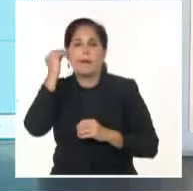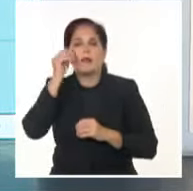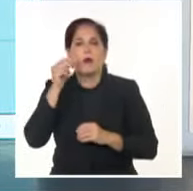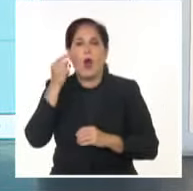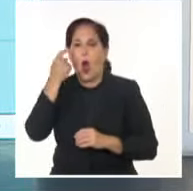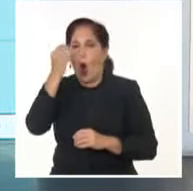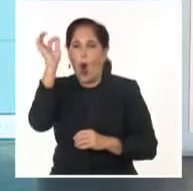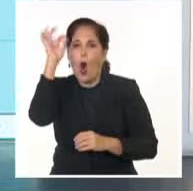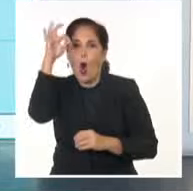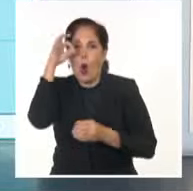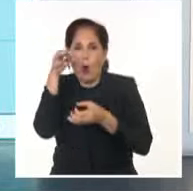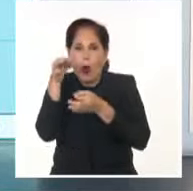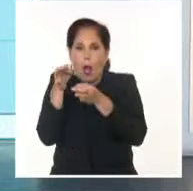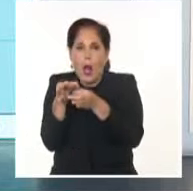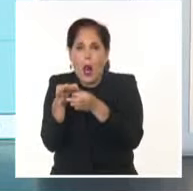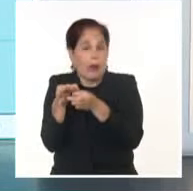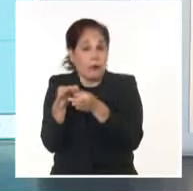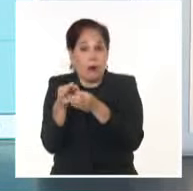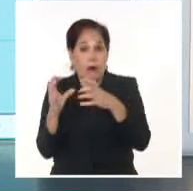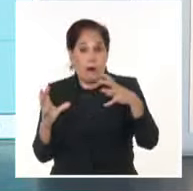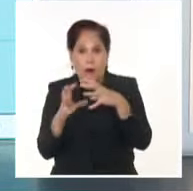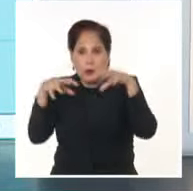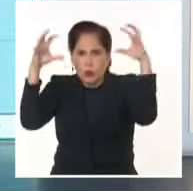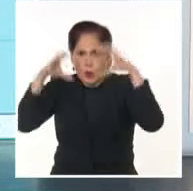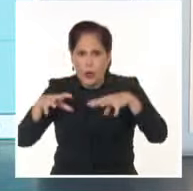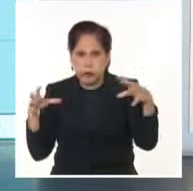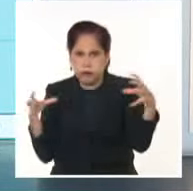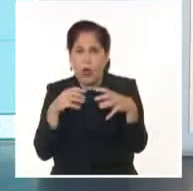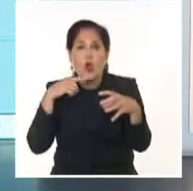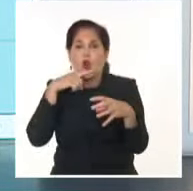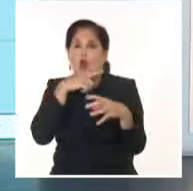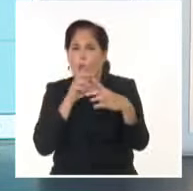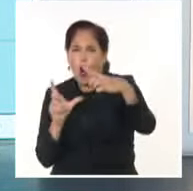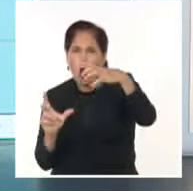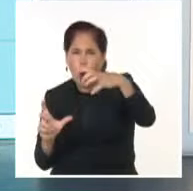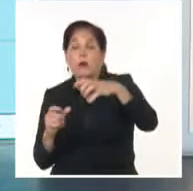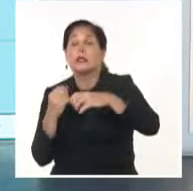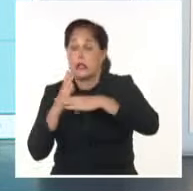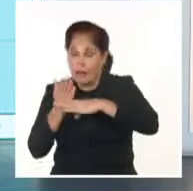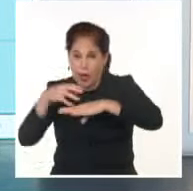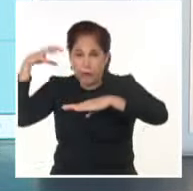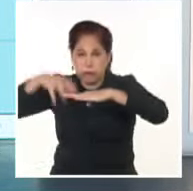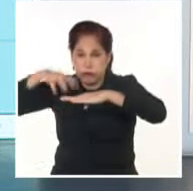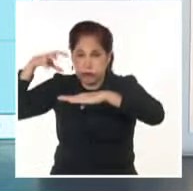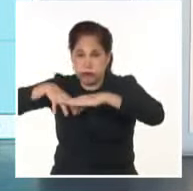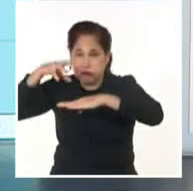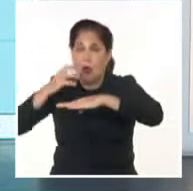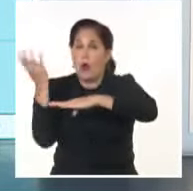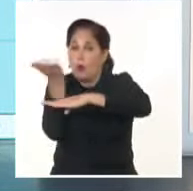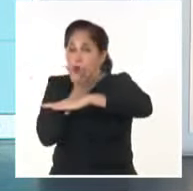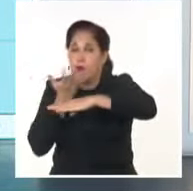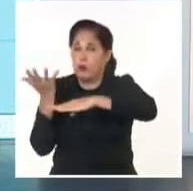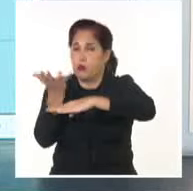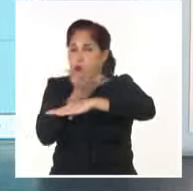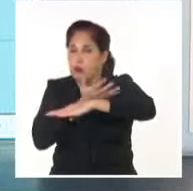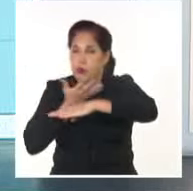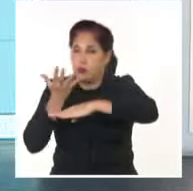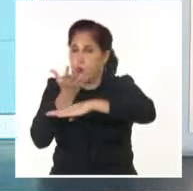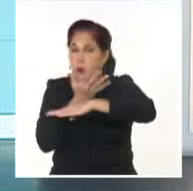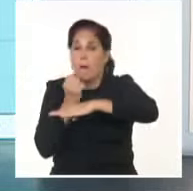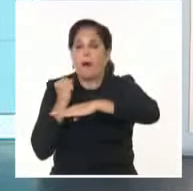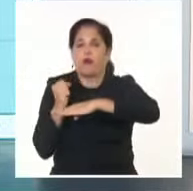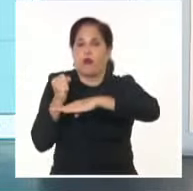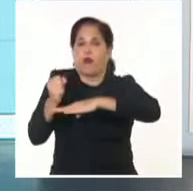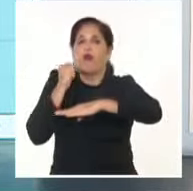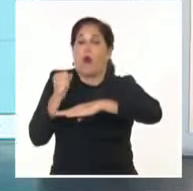efectos van a depender directamente de la trayectoria, sobre todo el efecto en el mar y también del viento. Va a depender mucho de la intensidad que